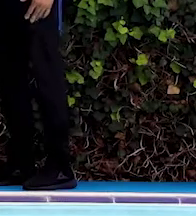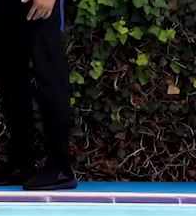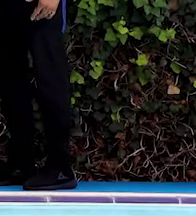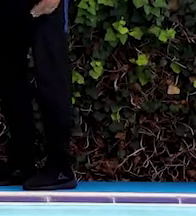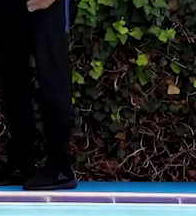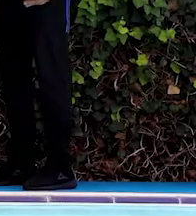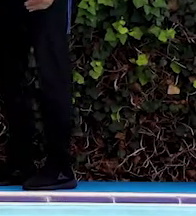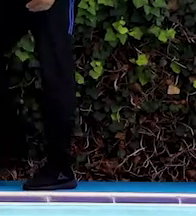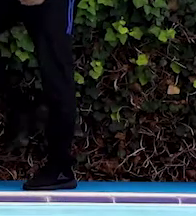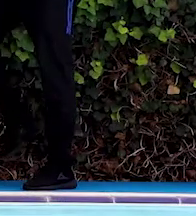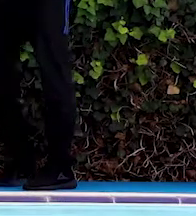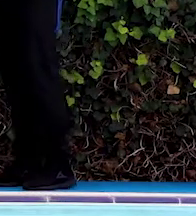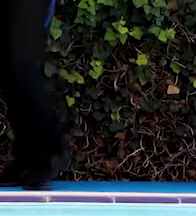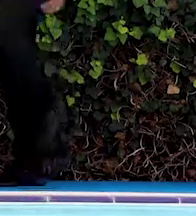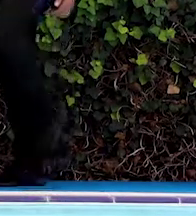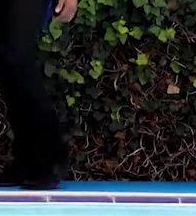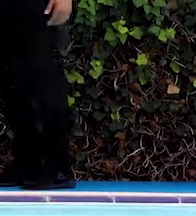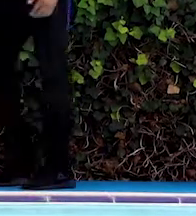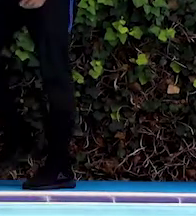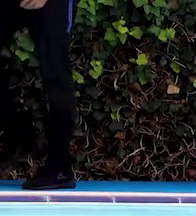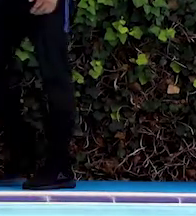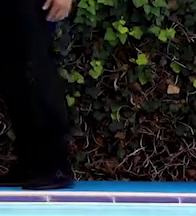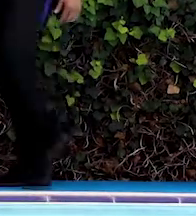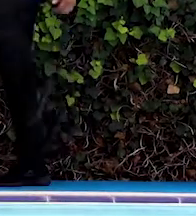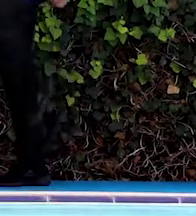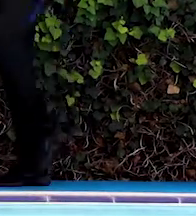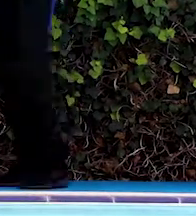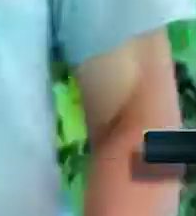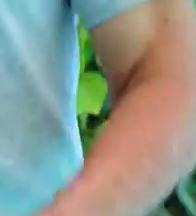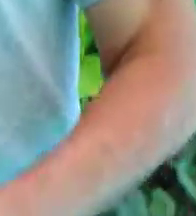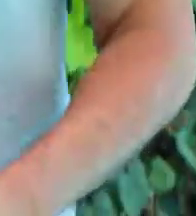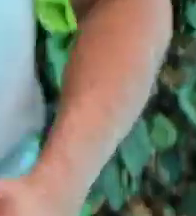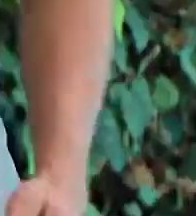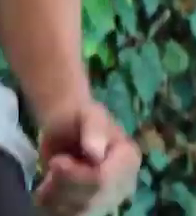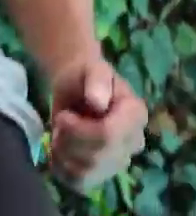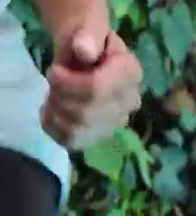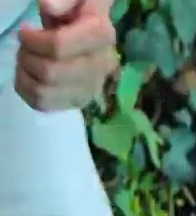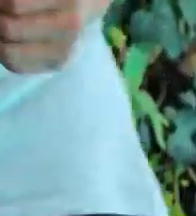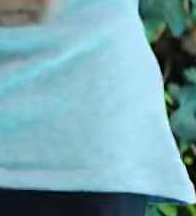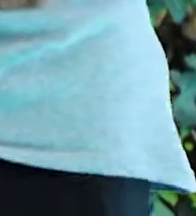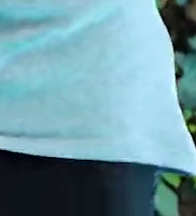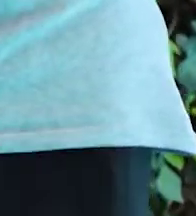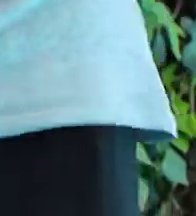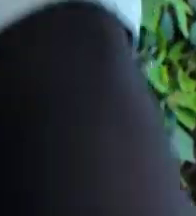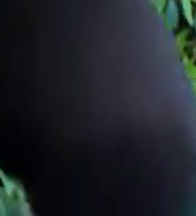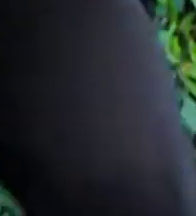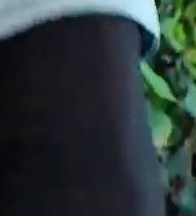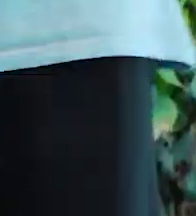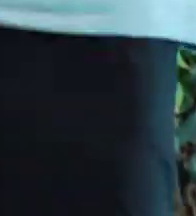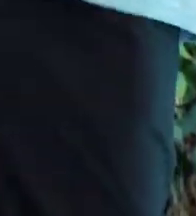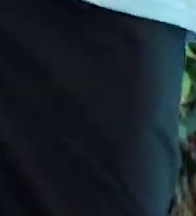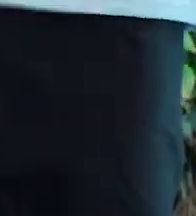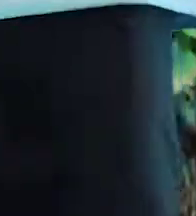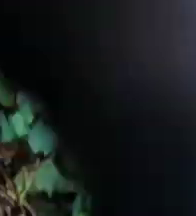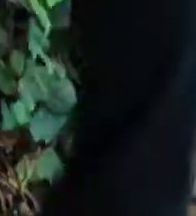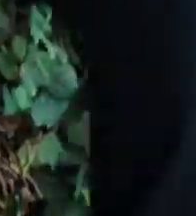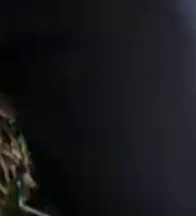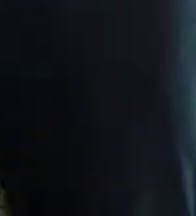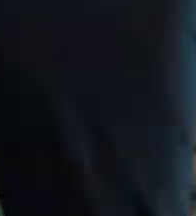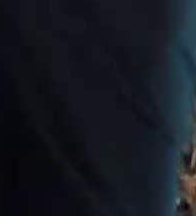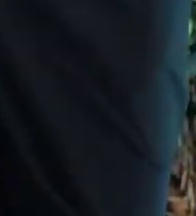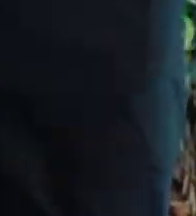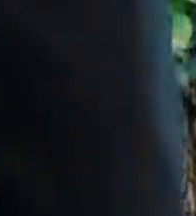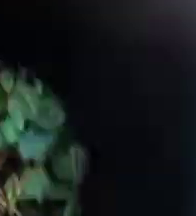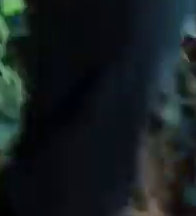marcha nada más marcada. Lo vamos a hacer es elevar nuestras rodillas de forma alternada y